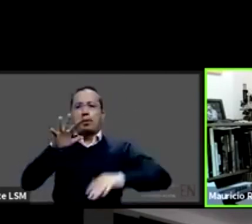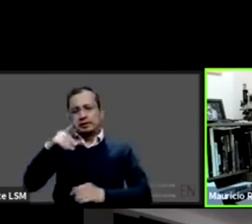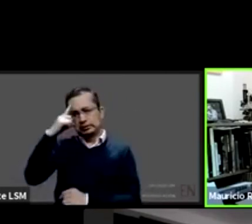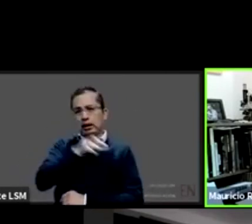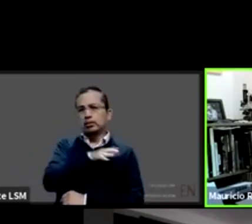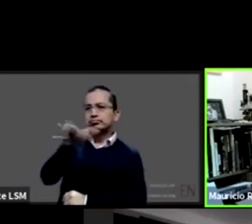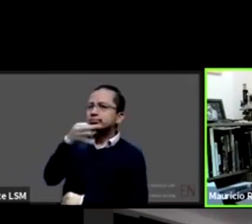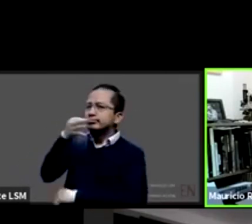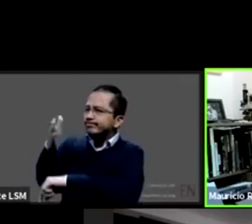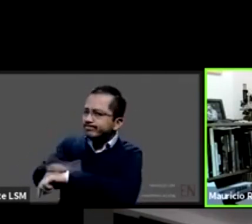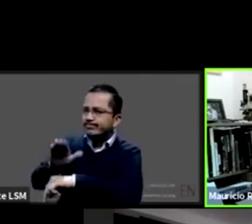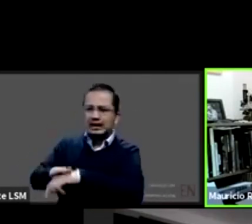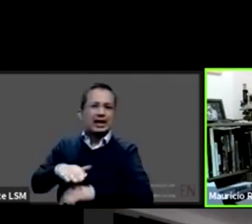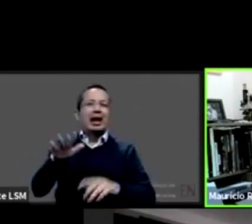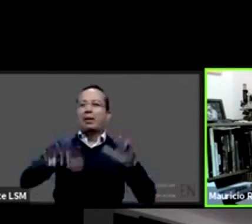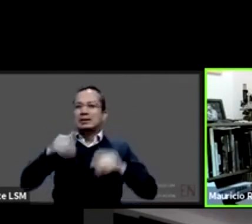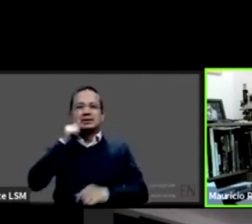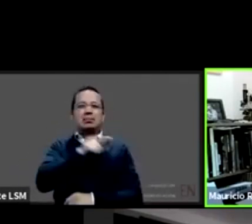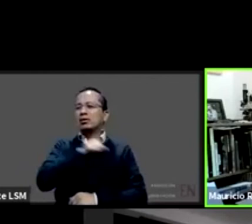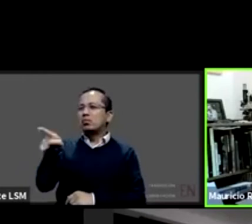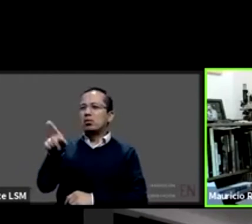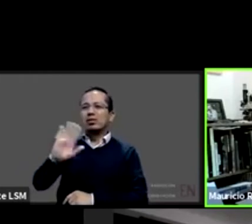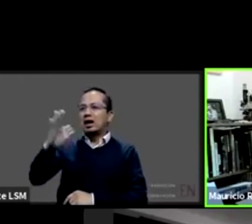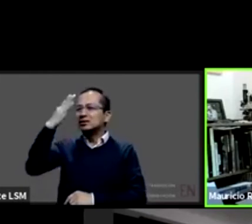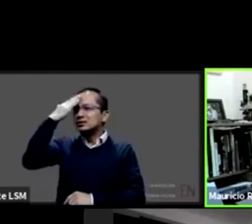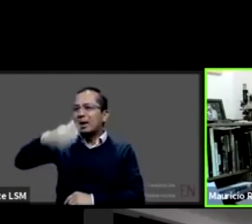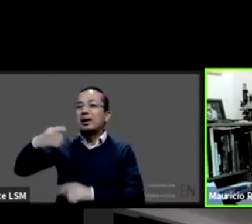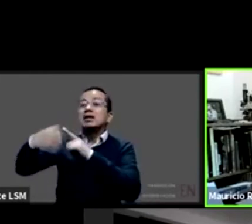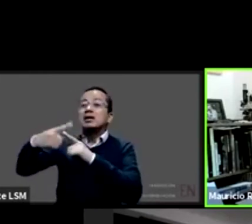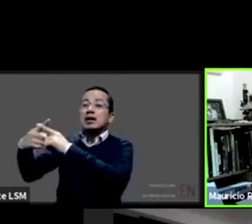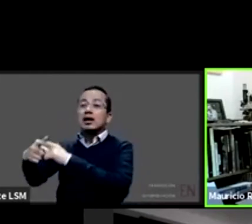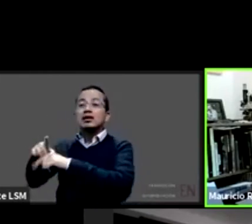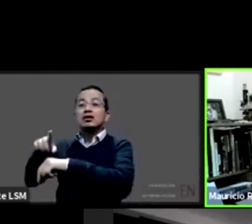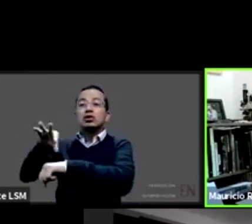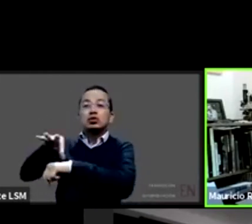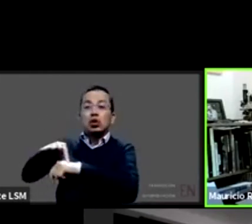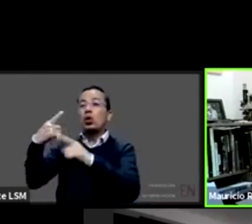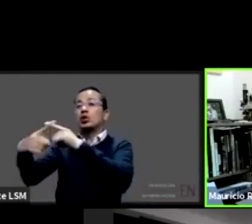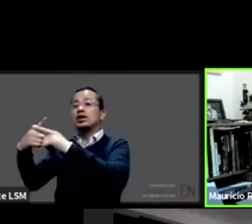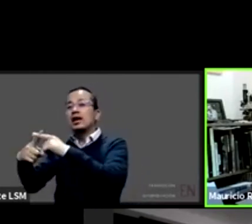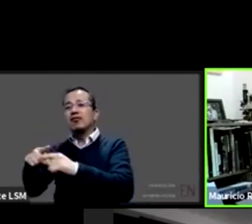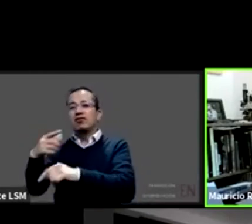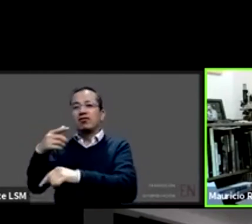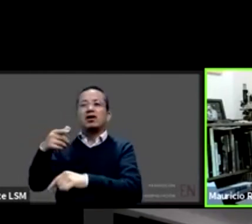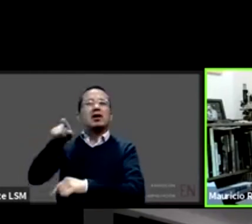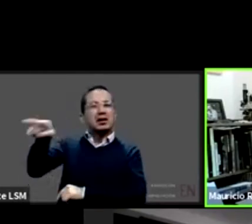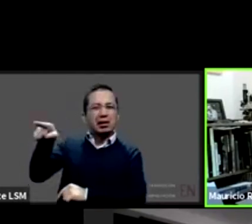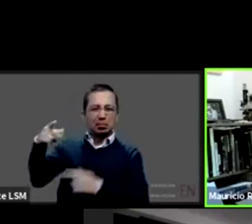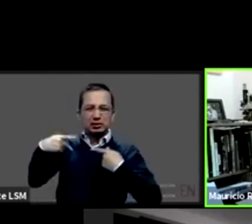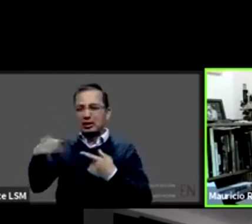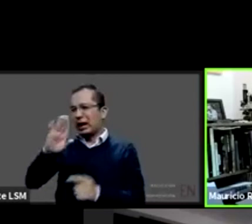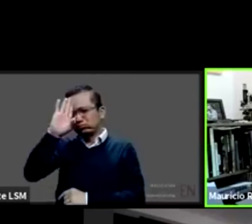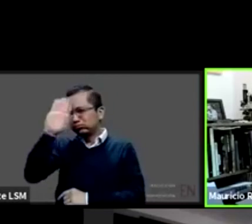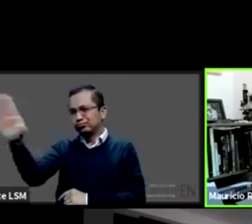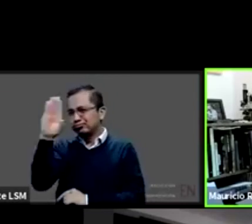comunicación casi directa en algunos casos con los familiares o con los pacientes sobre todo en estas